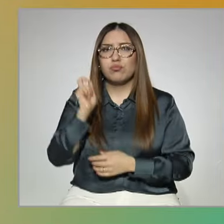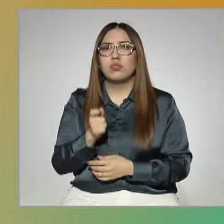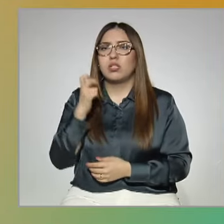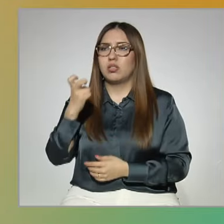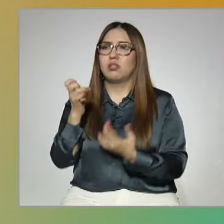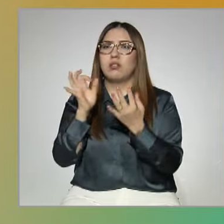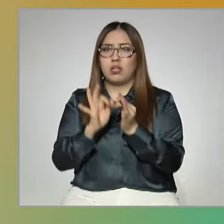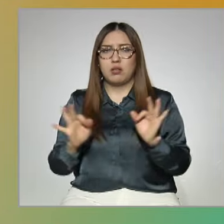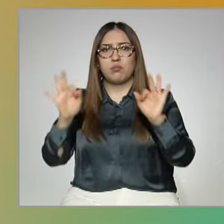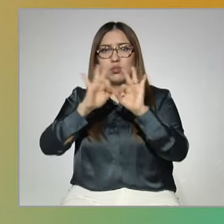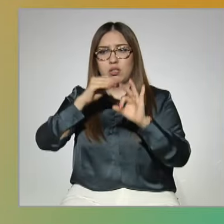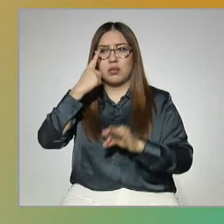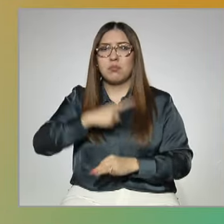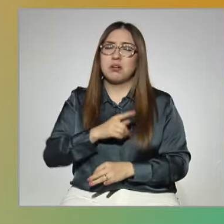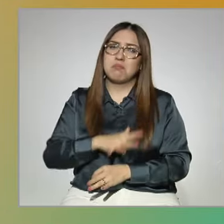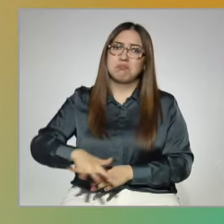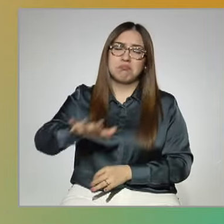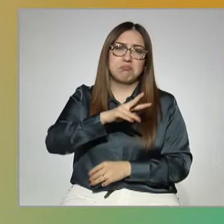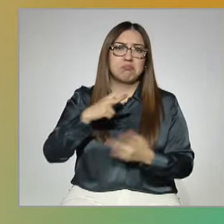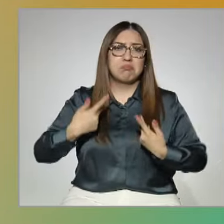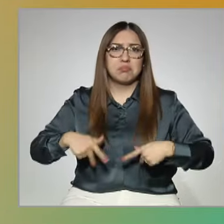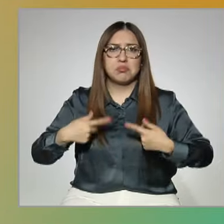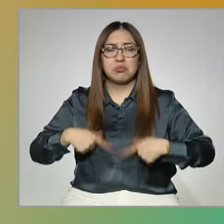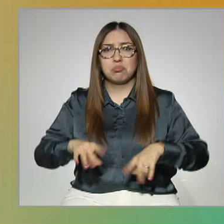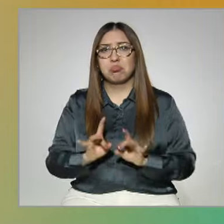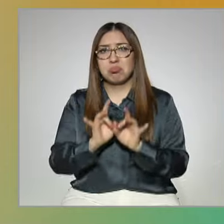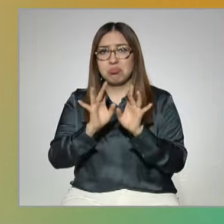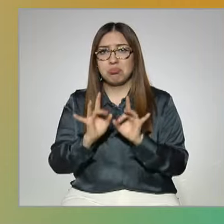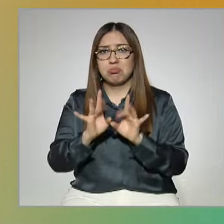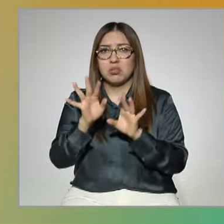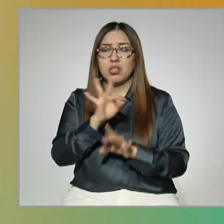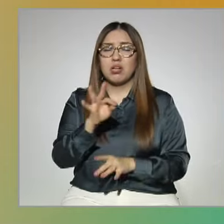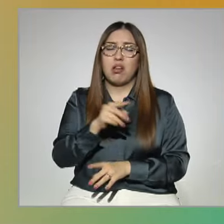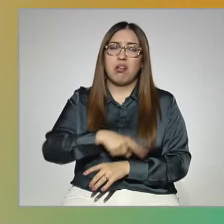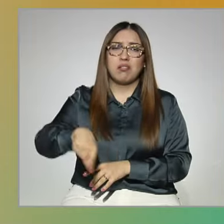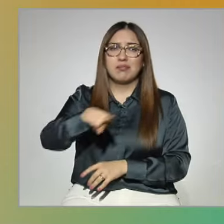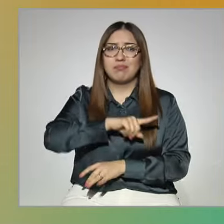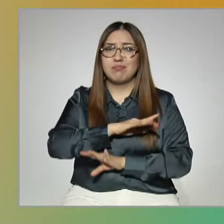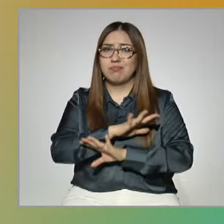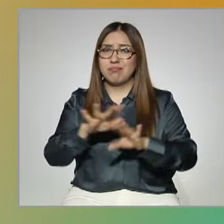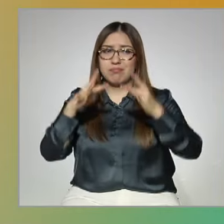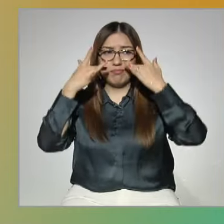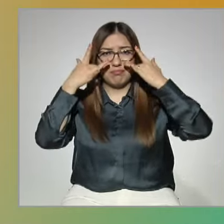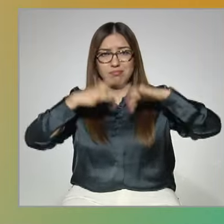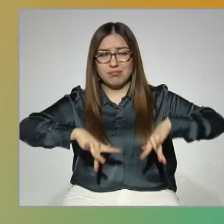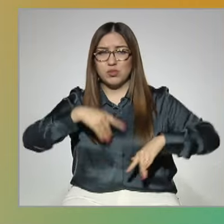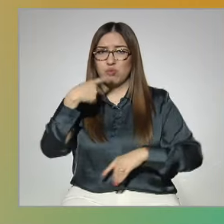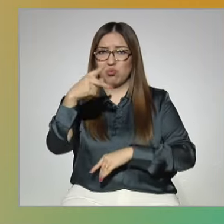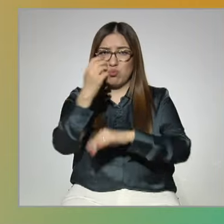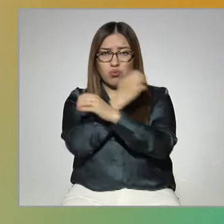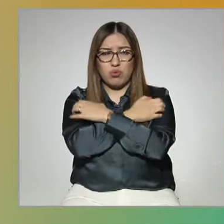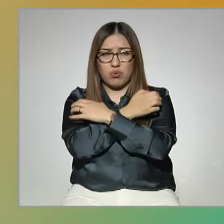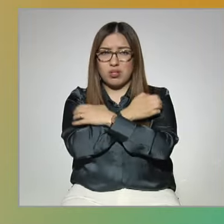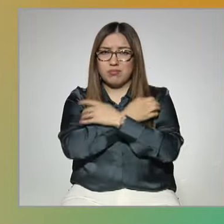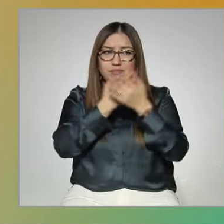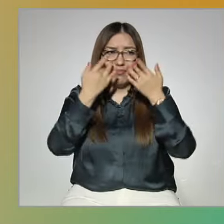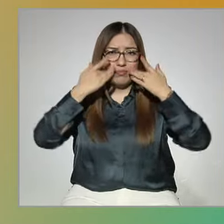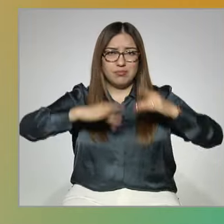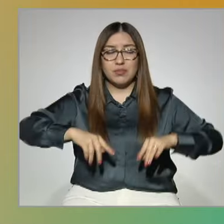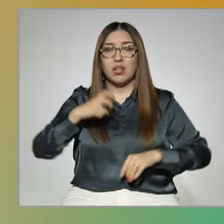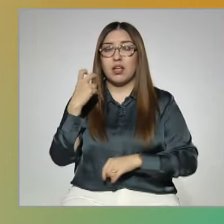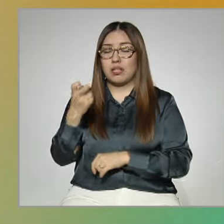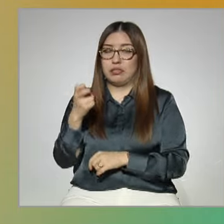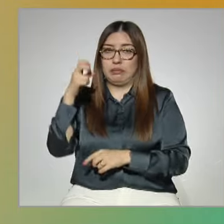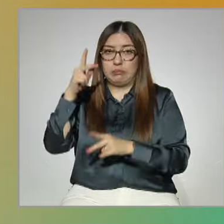importante para aquellos que, por alguna circunstancia, se vieron obligados a abandonar su educación. Es una asignatura